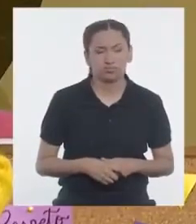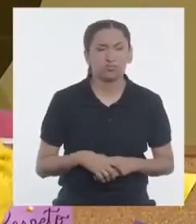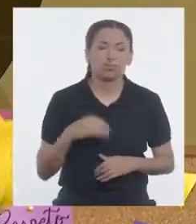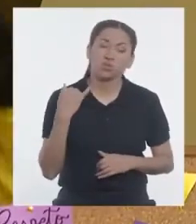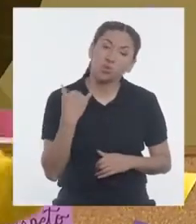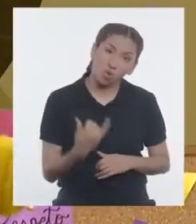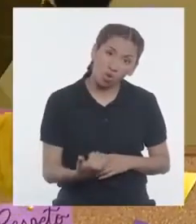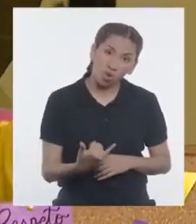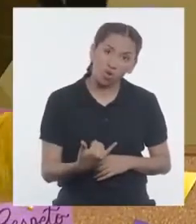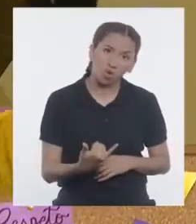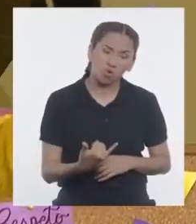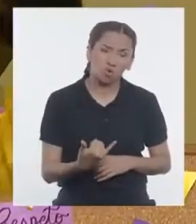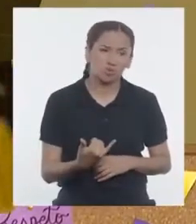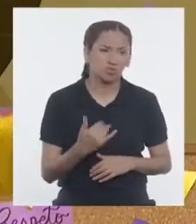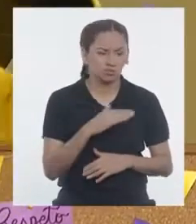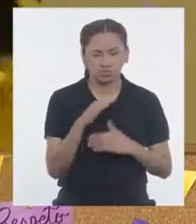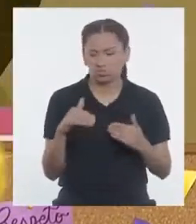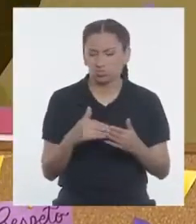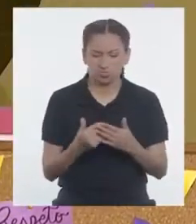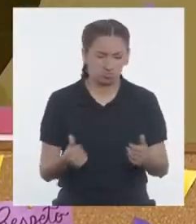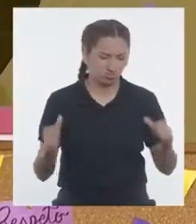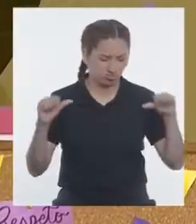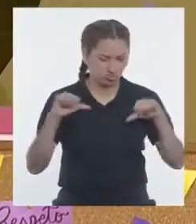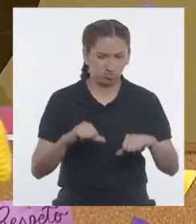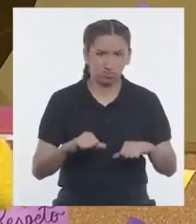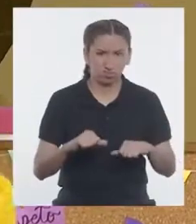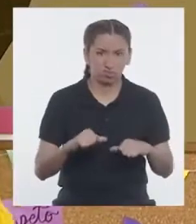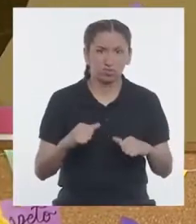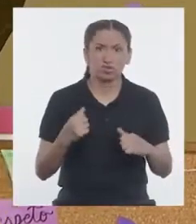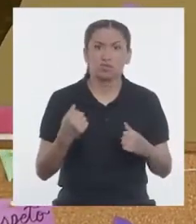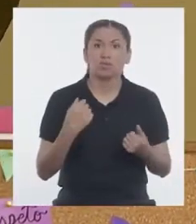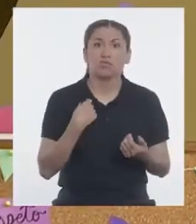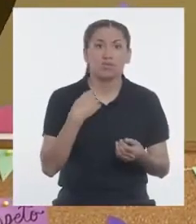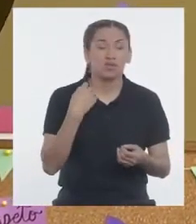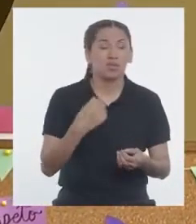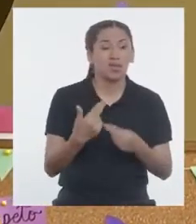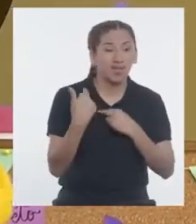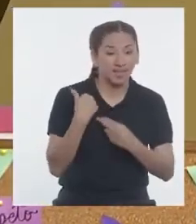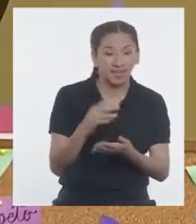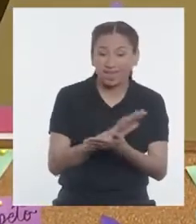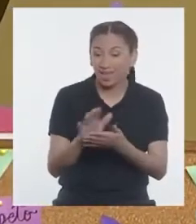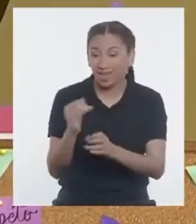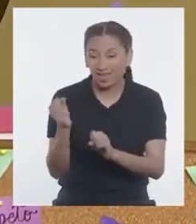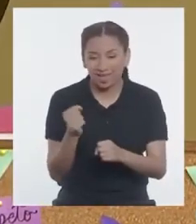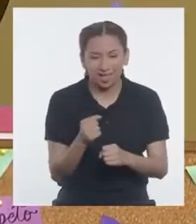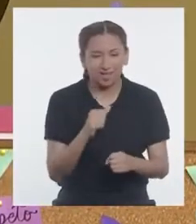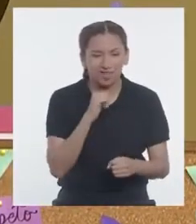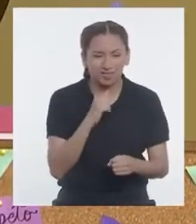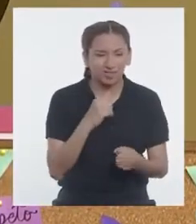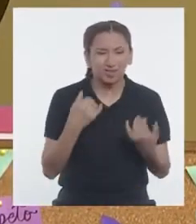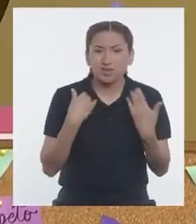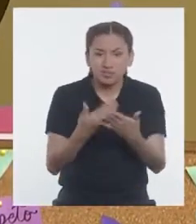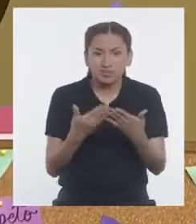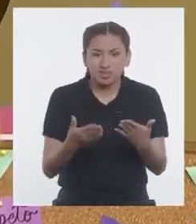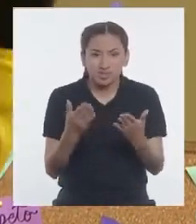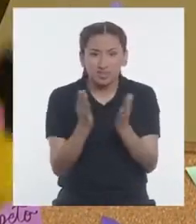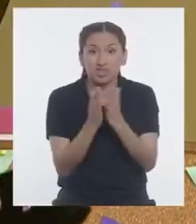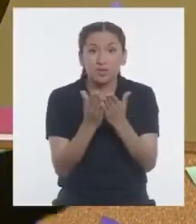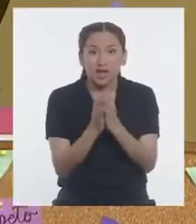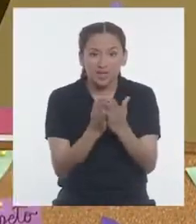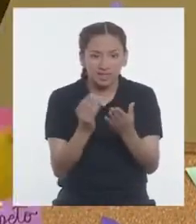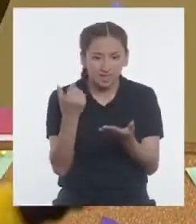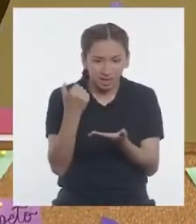Es que hoy todo está mal. No he terminado mis labores, no encuentro mis útiles escolares y